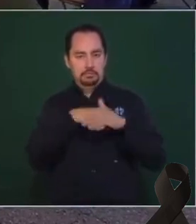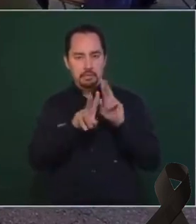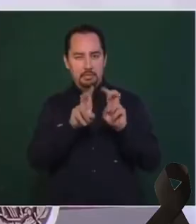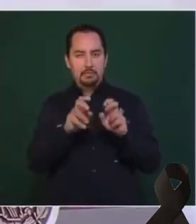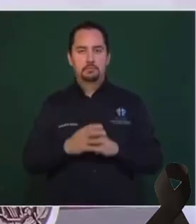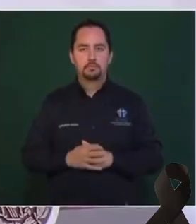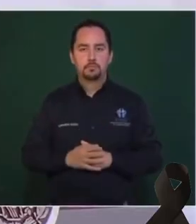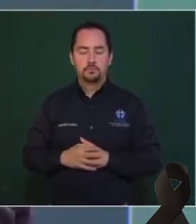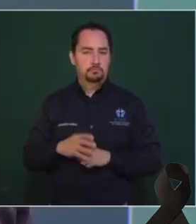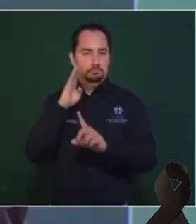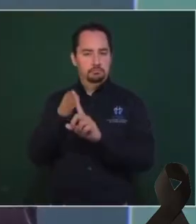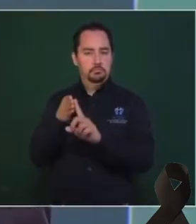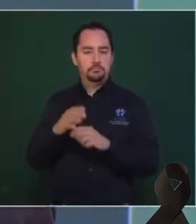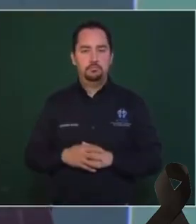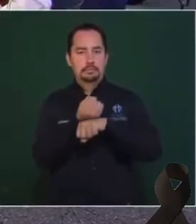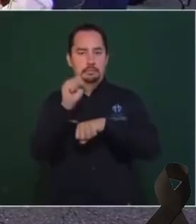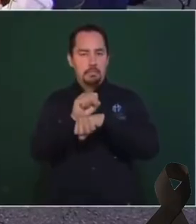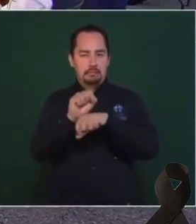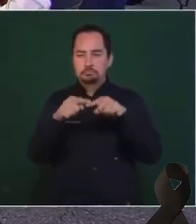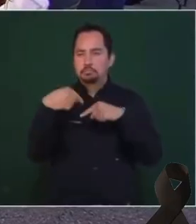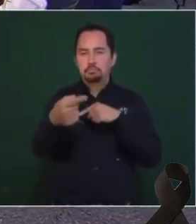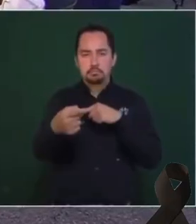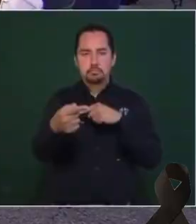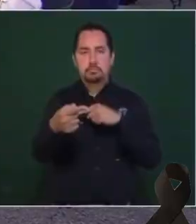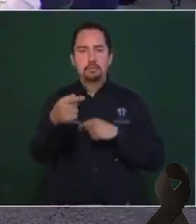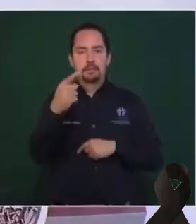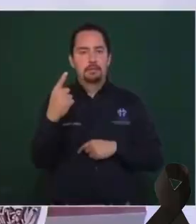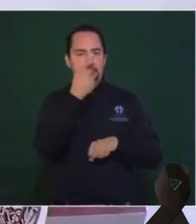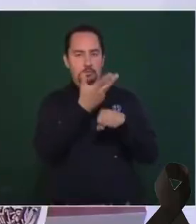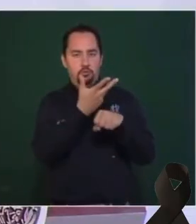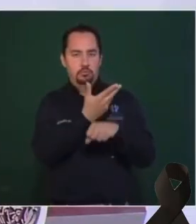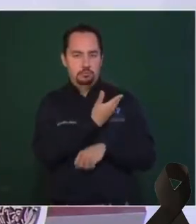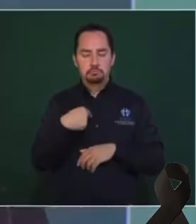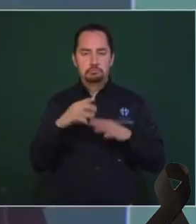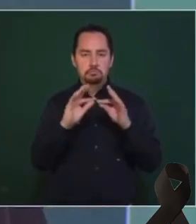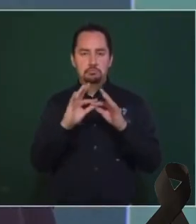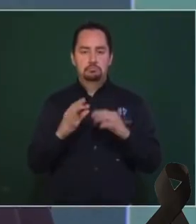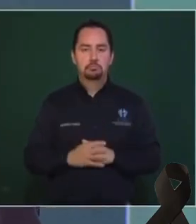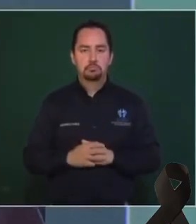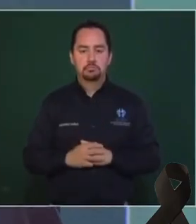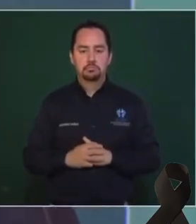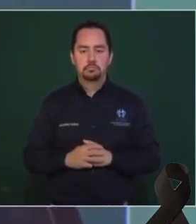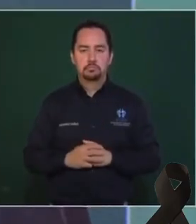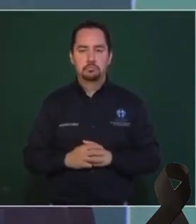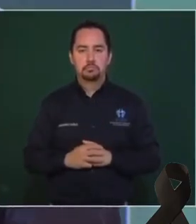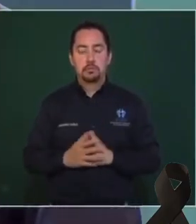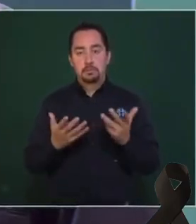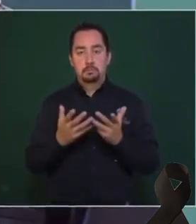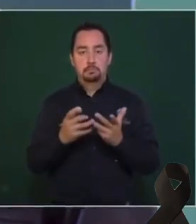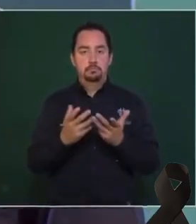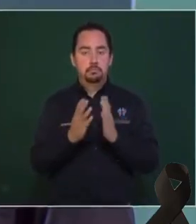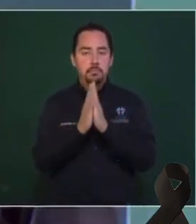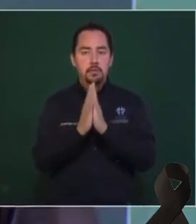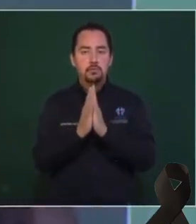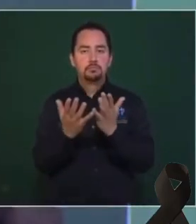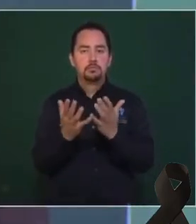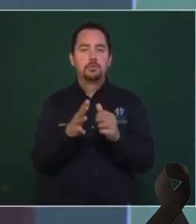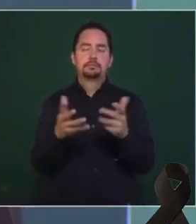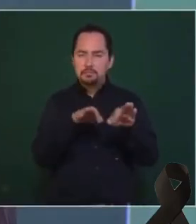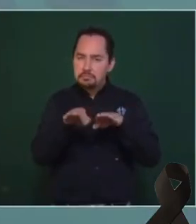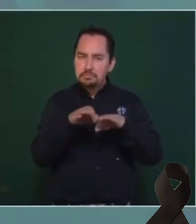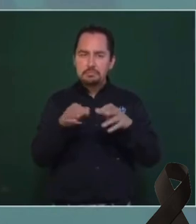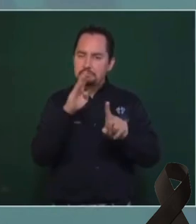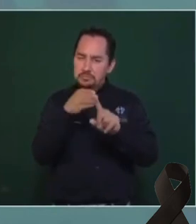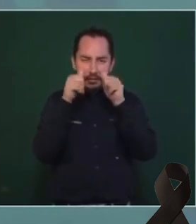Mi intervención en la ONU, a la semana en la Casa Blanca volví a tratar el tema, inclusive pidiendo que se actuara de